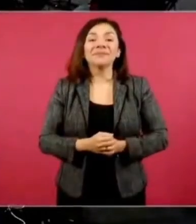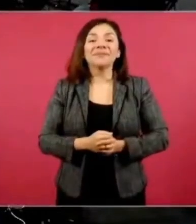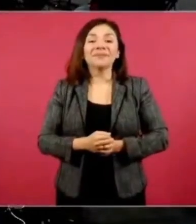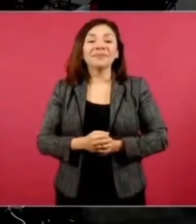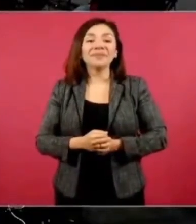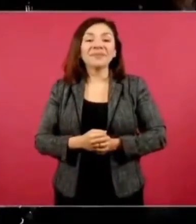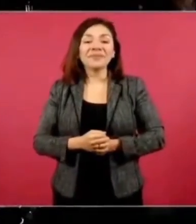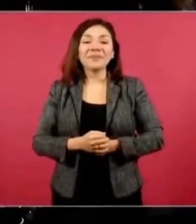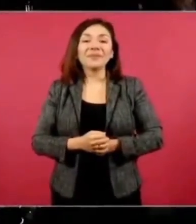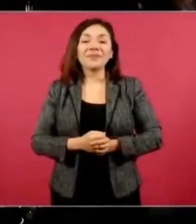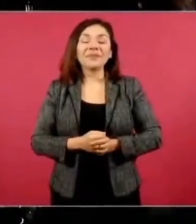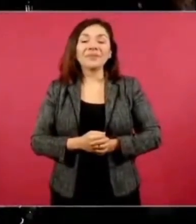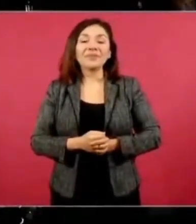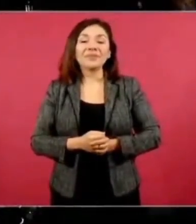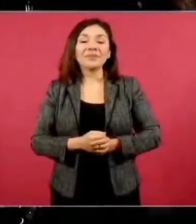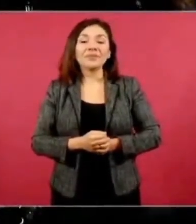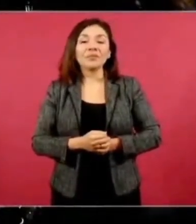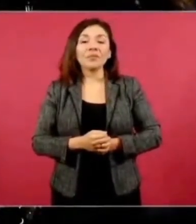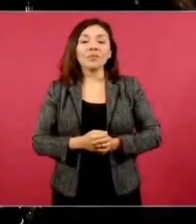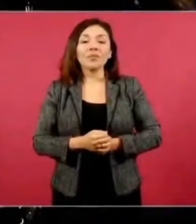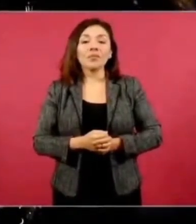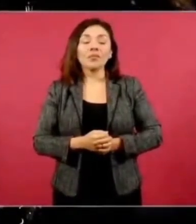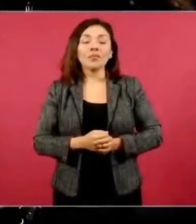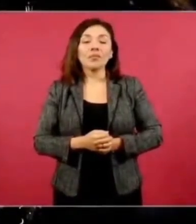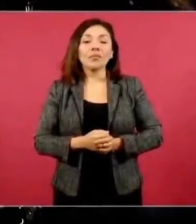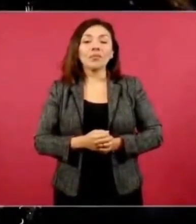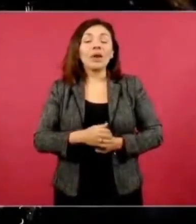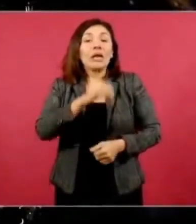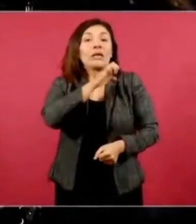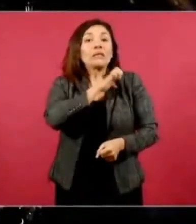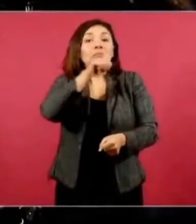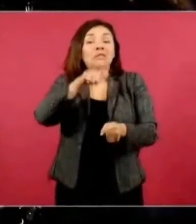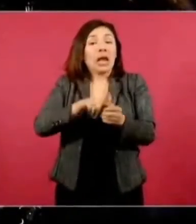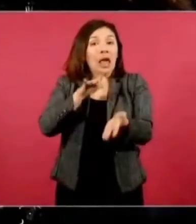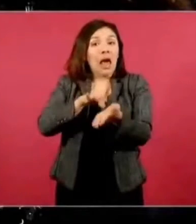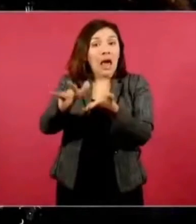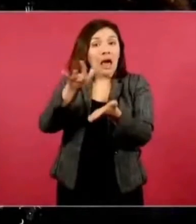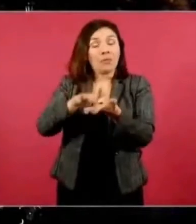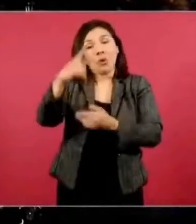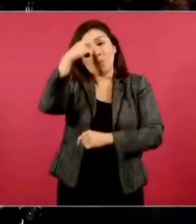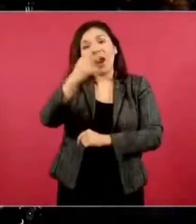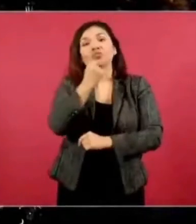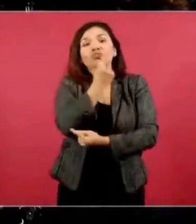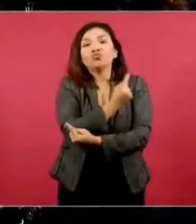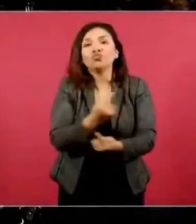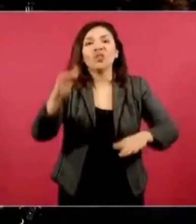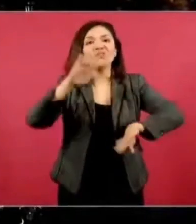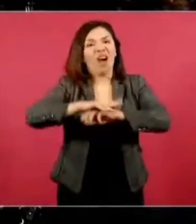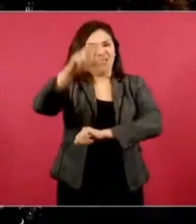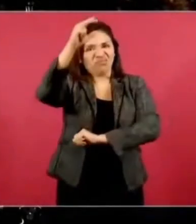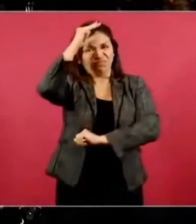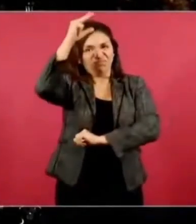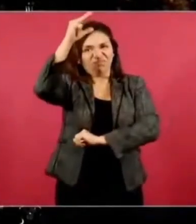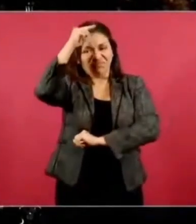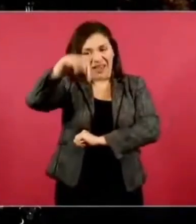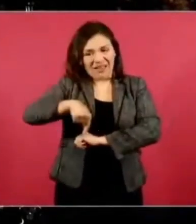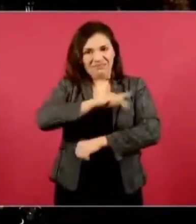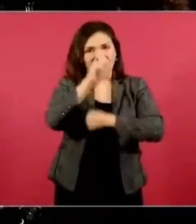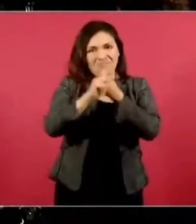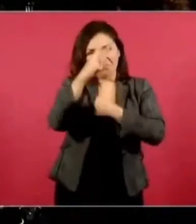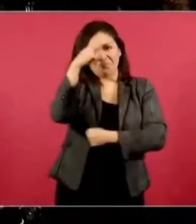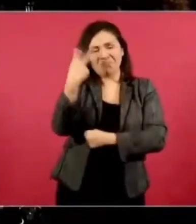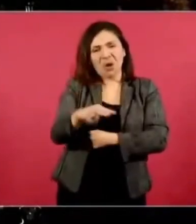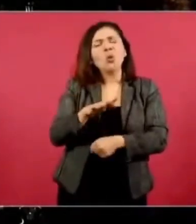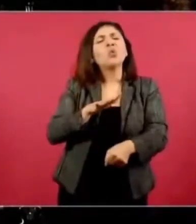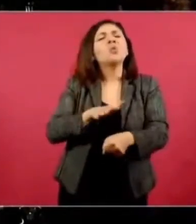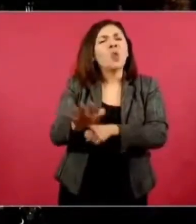¿Qué apoyos especiales se está proporcionando a niños genio o niños talento que hay en nuestro país? Hay